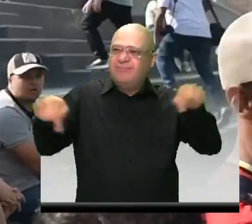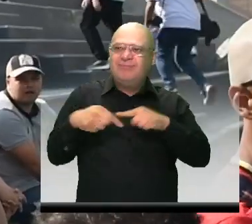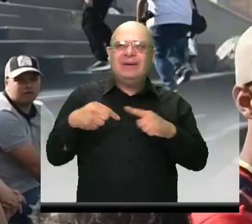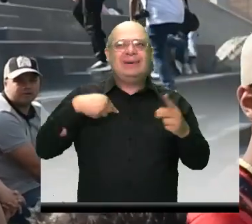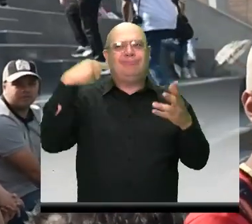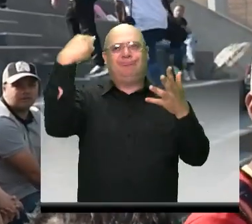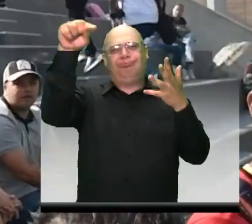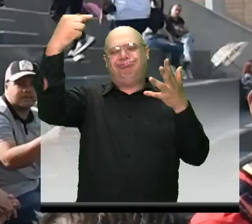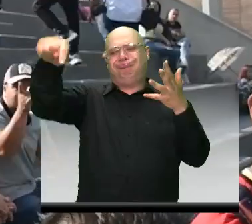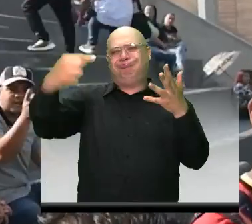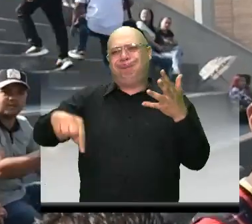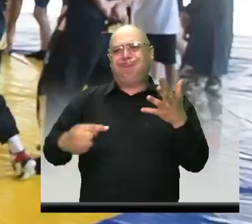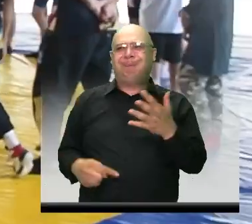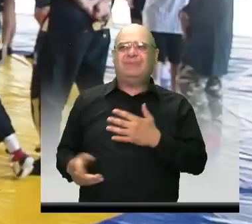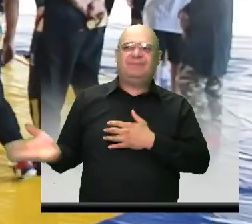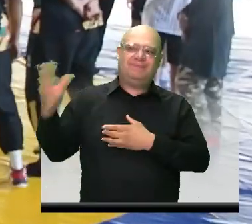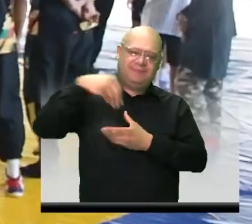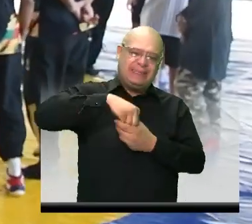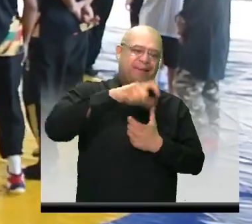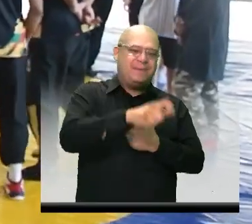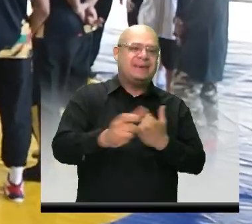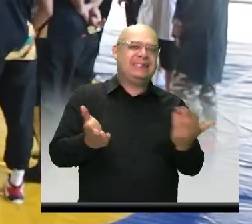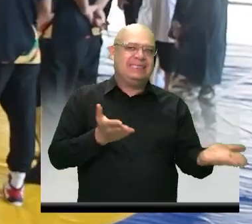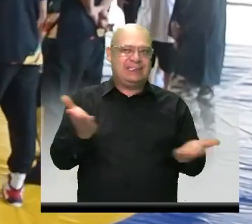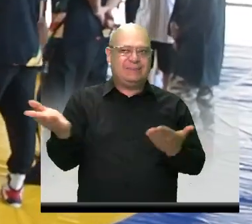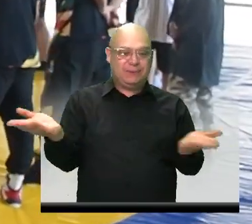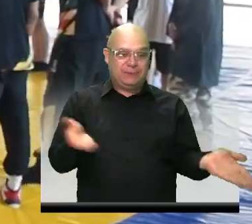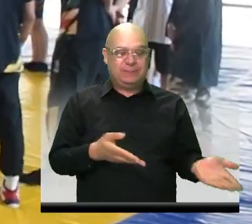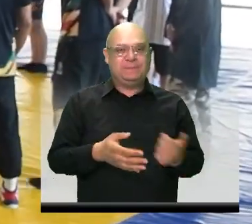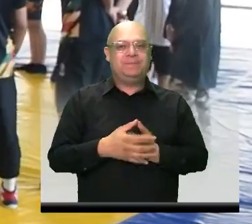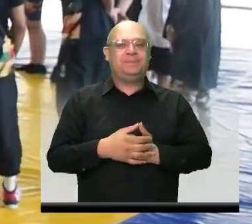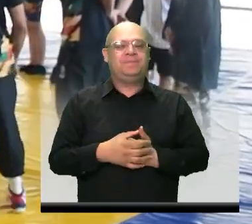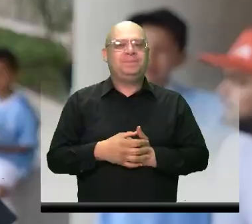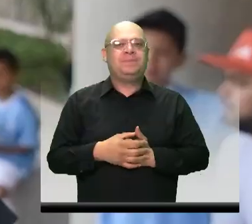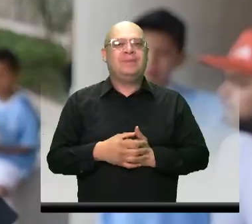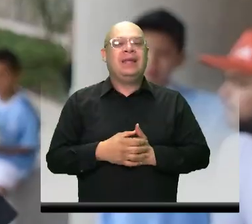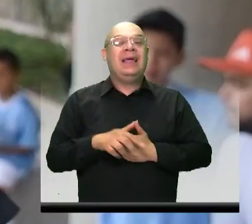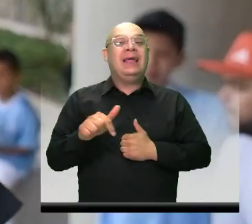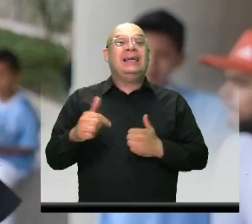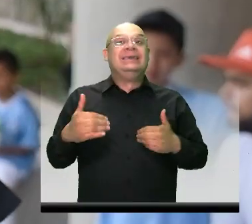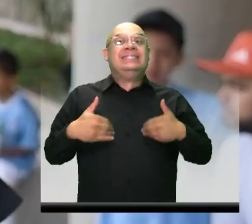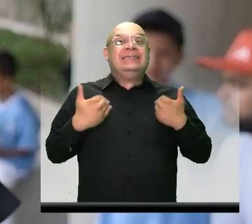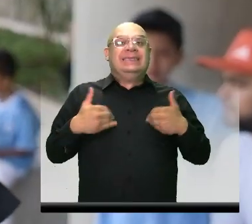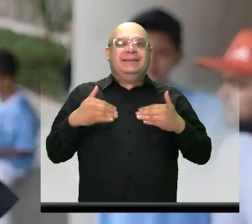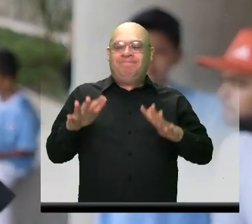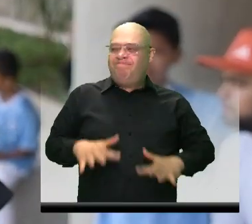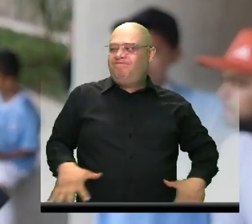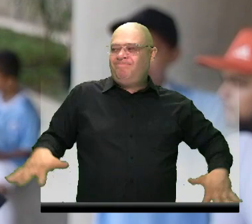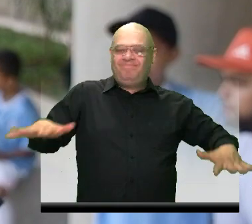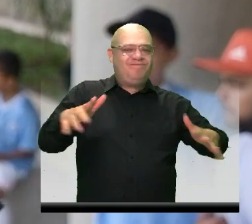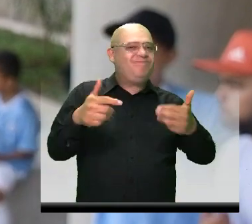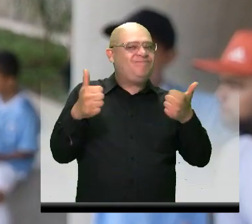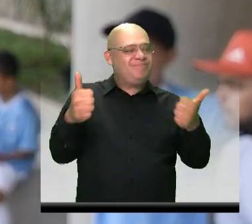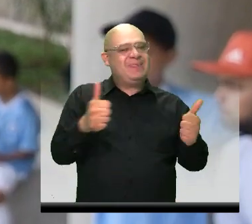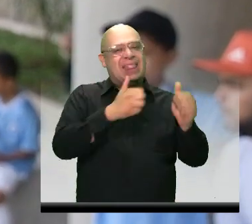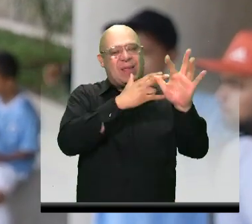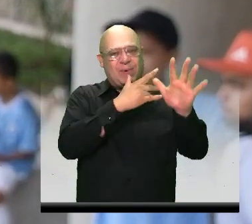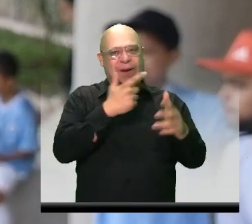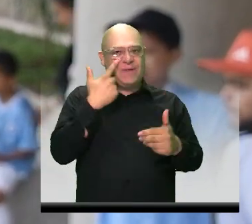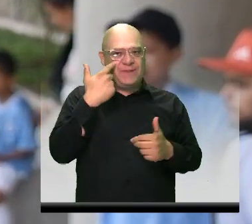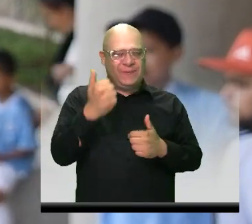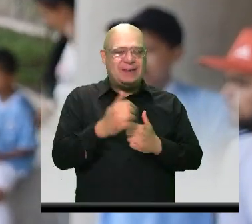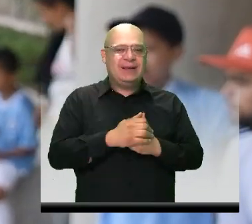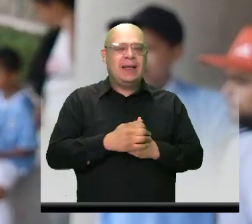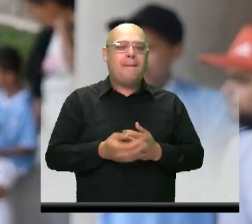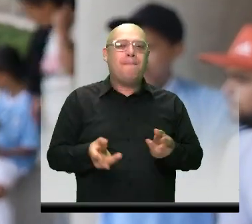ya están al servicio de toda la comunidad. En Itagüí estamos muy contentos por las instalaciones que nos ha brindado el municipio para el desarrollo